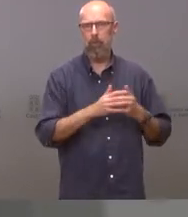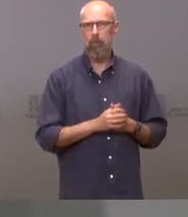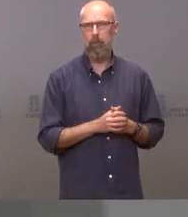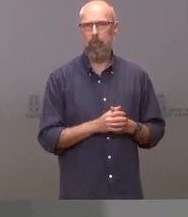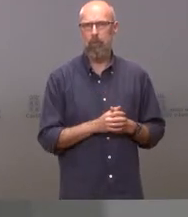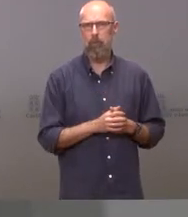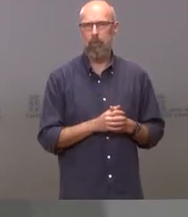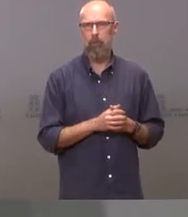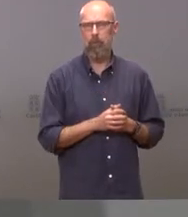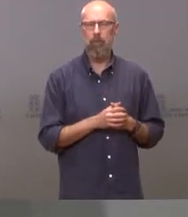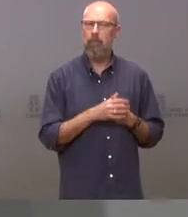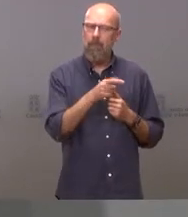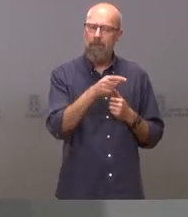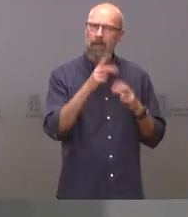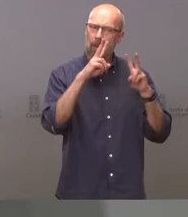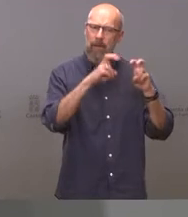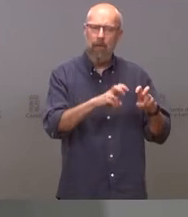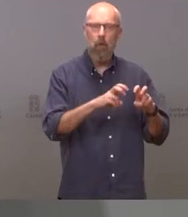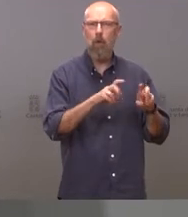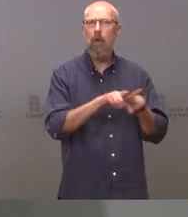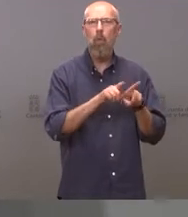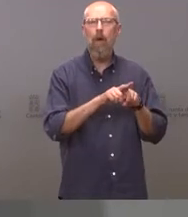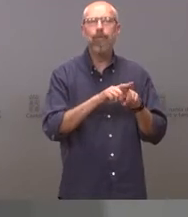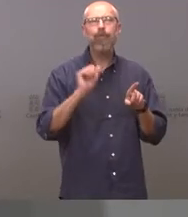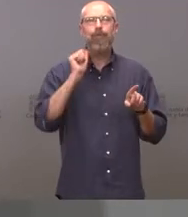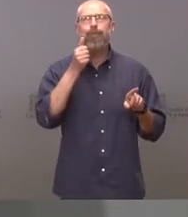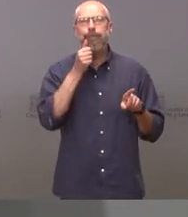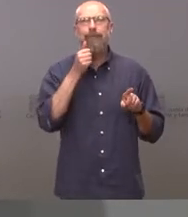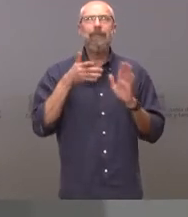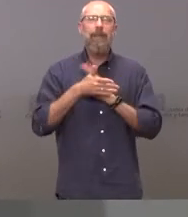y de la manera más reservada no es reservada